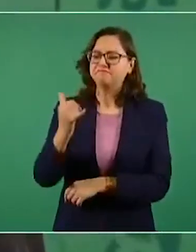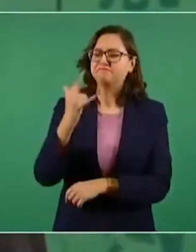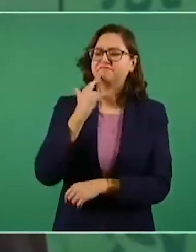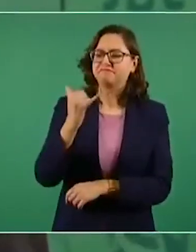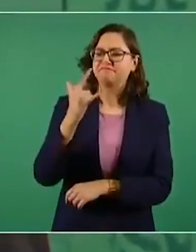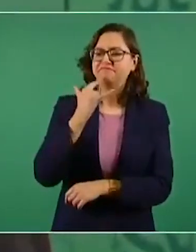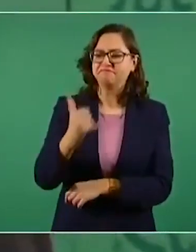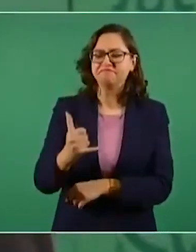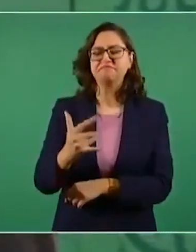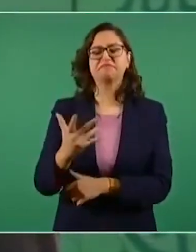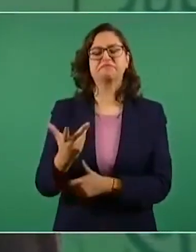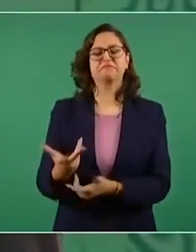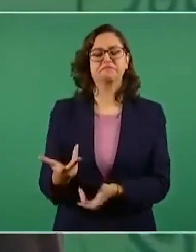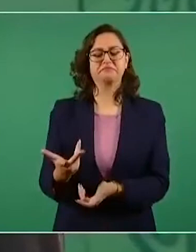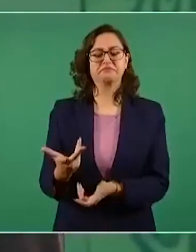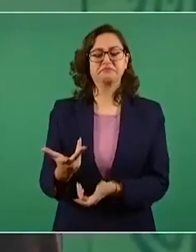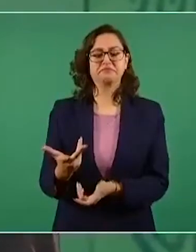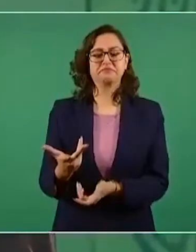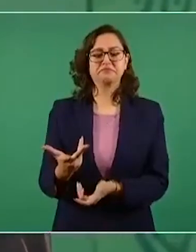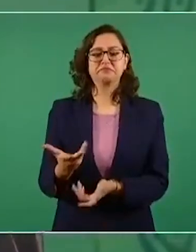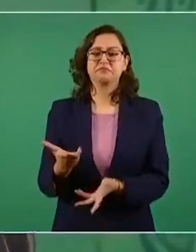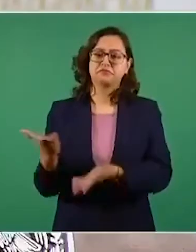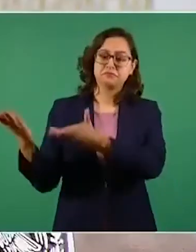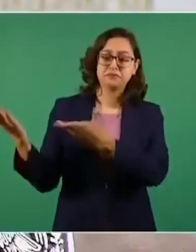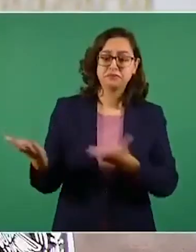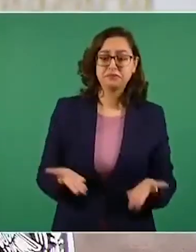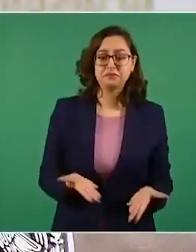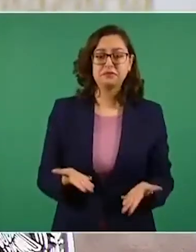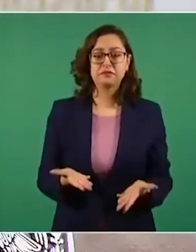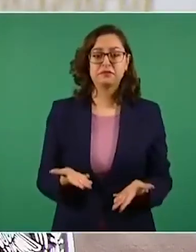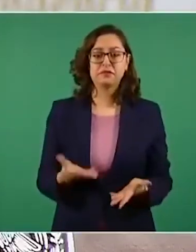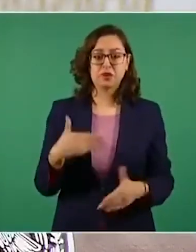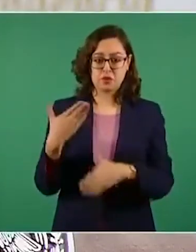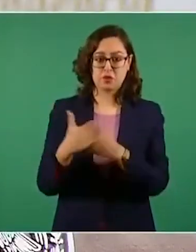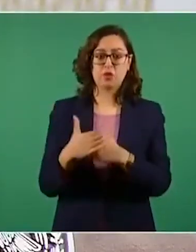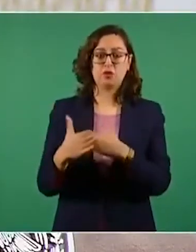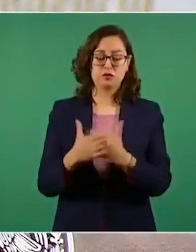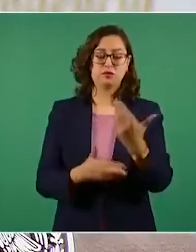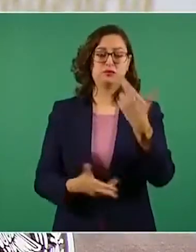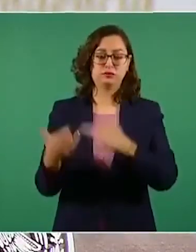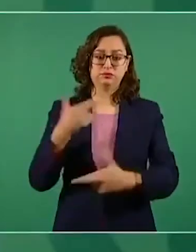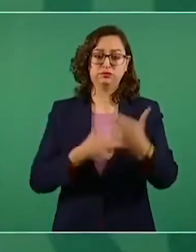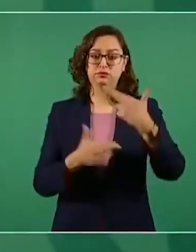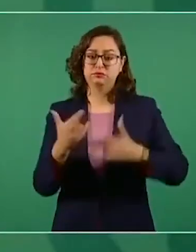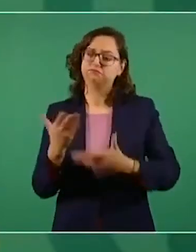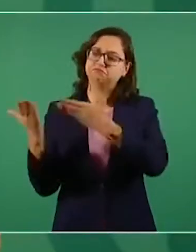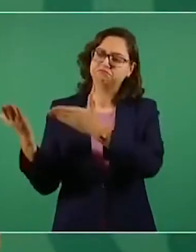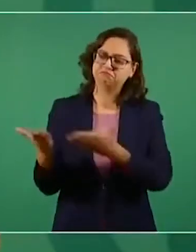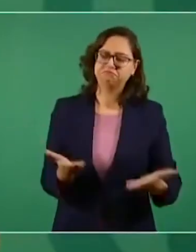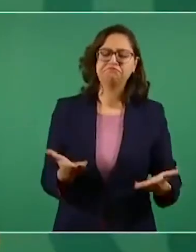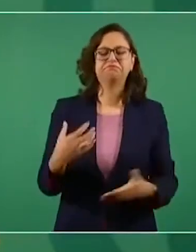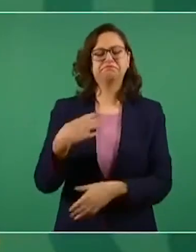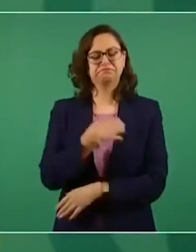vamos a recibirlos bien,